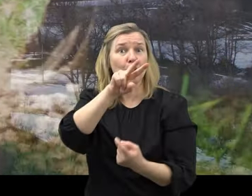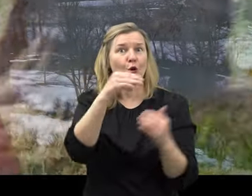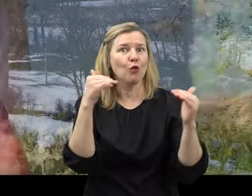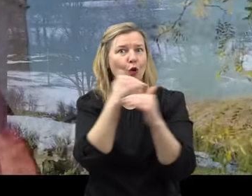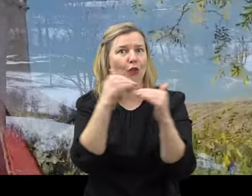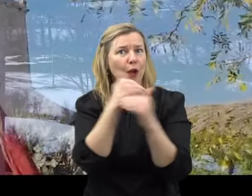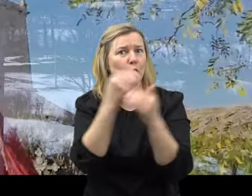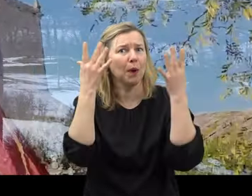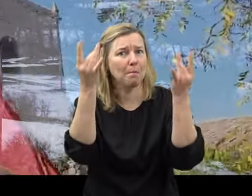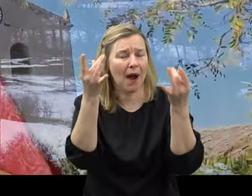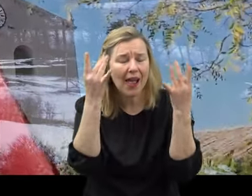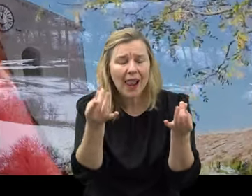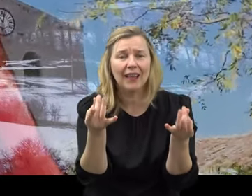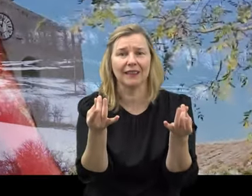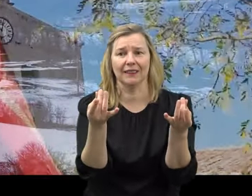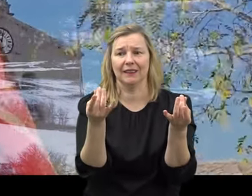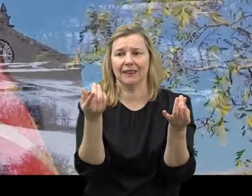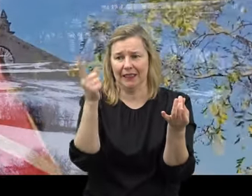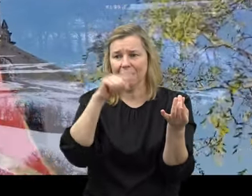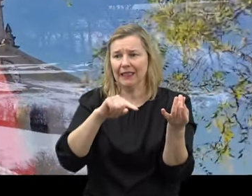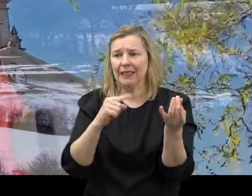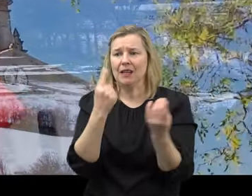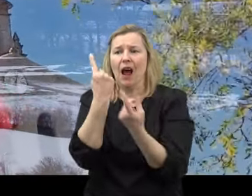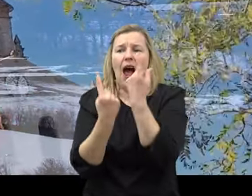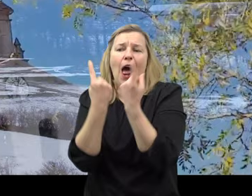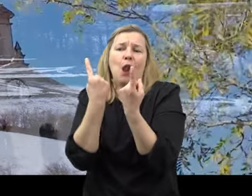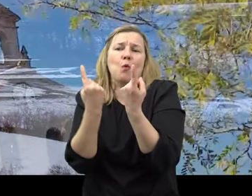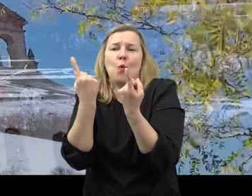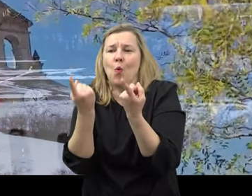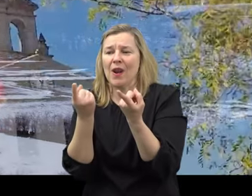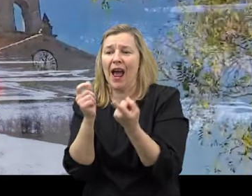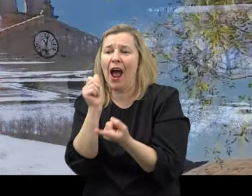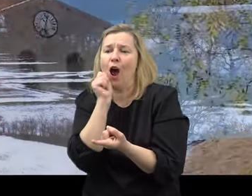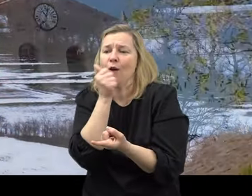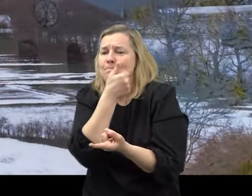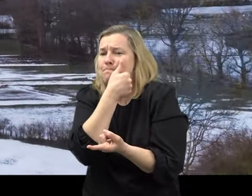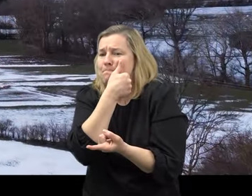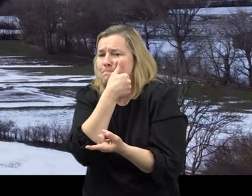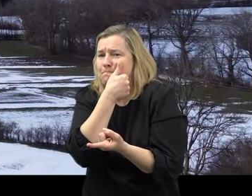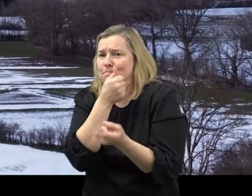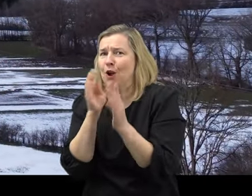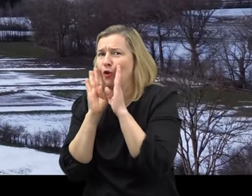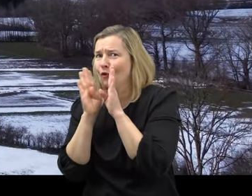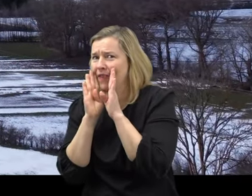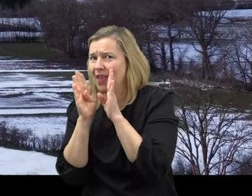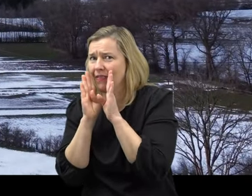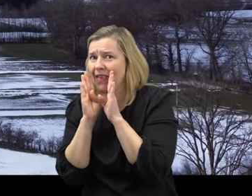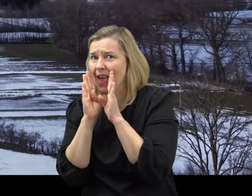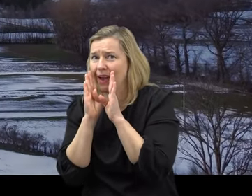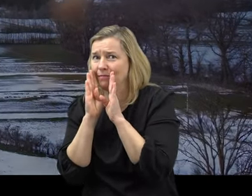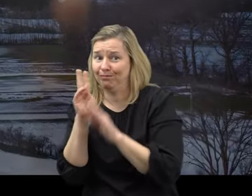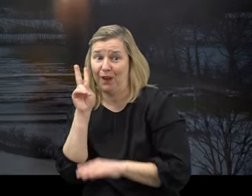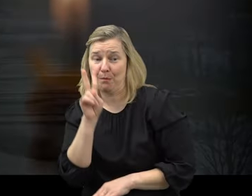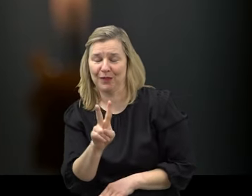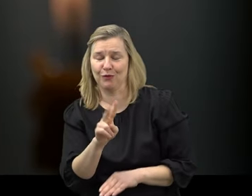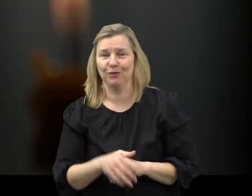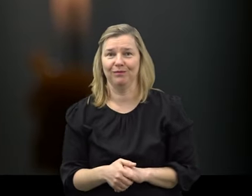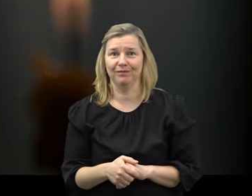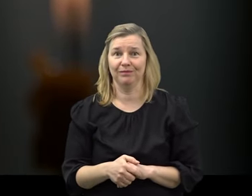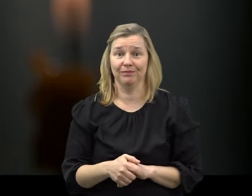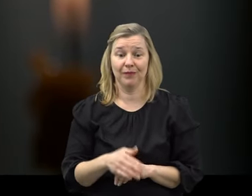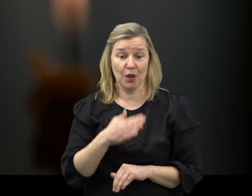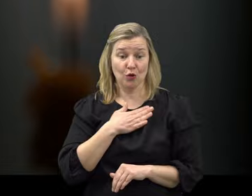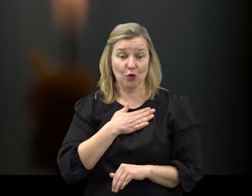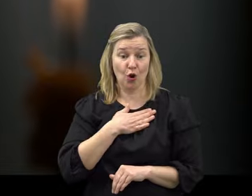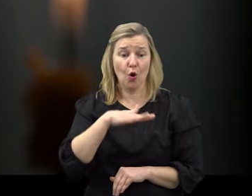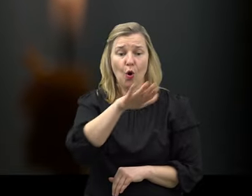regionales de cada 12 de octubre e incluso alguna confidencia inconfesable. Soy ese